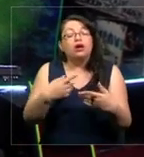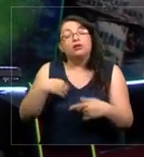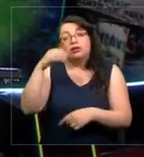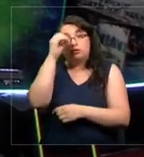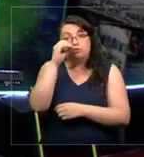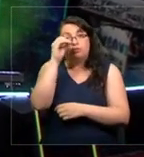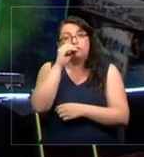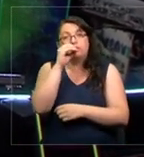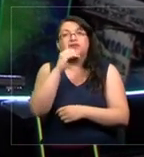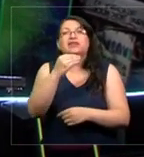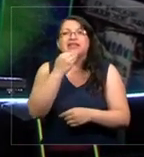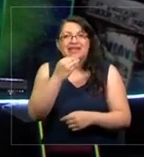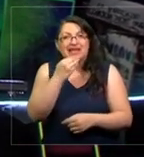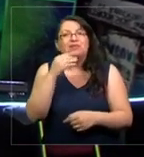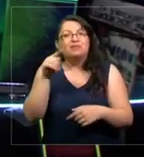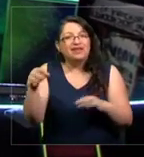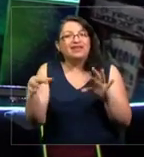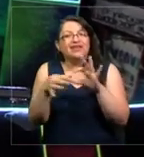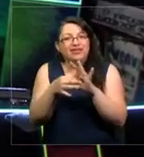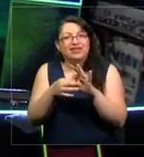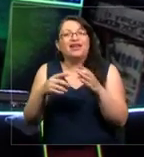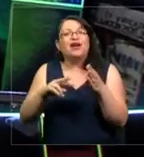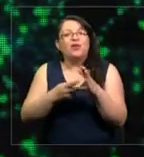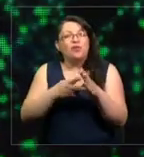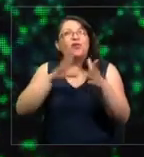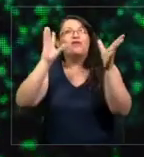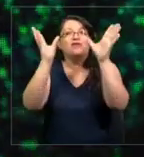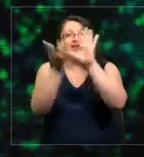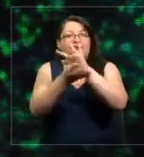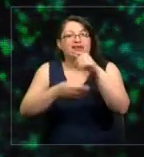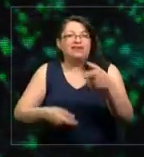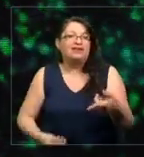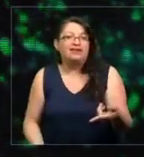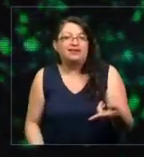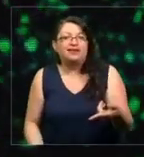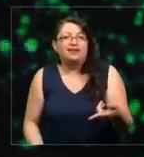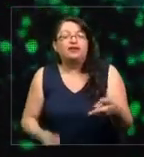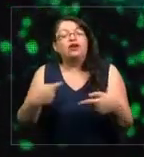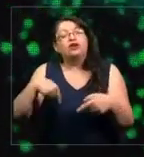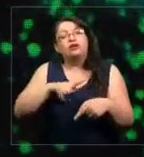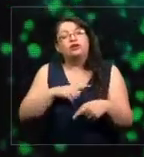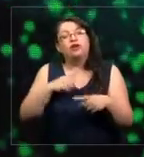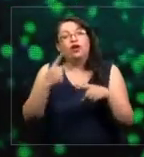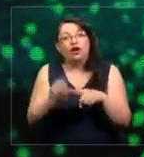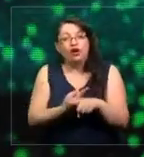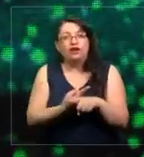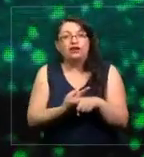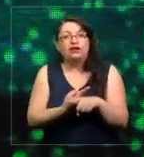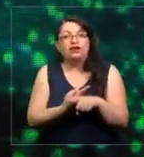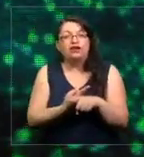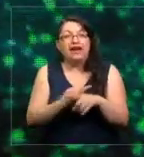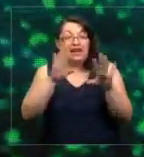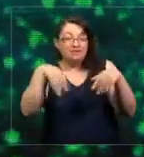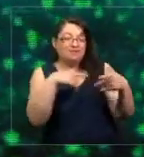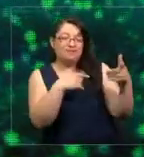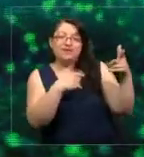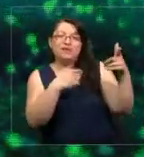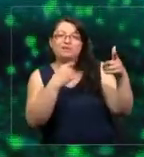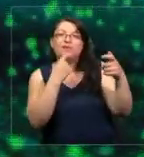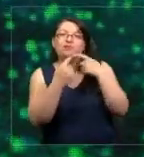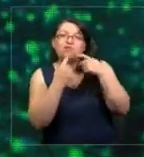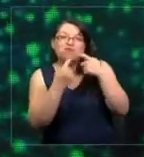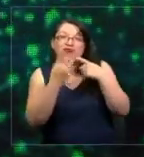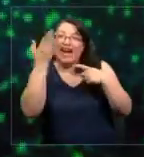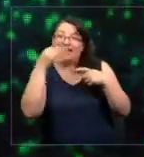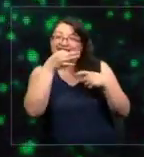opinión también es una crisis ambiental. Volviendo a esta encuesta que les mencioné en América